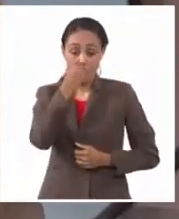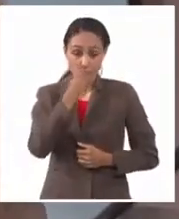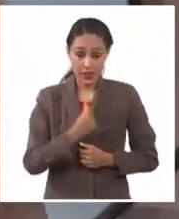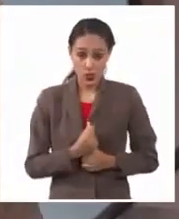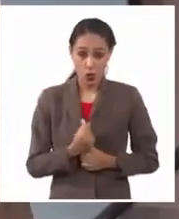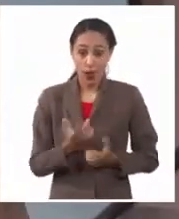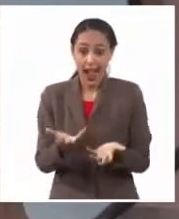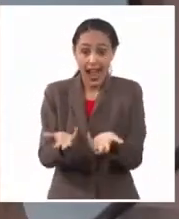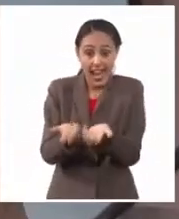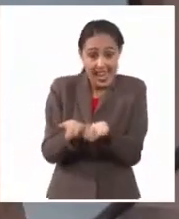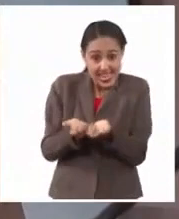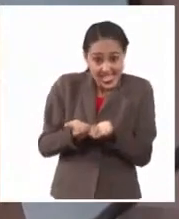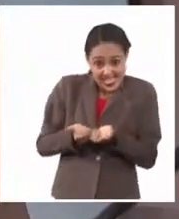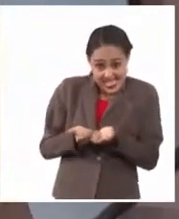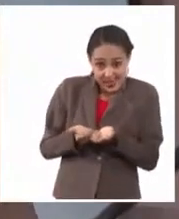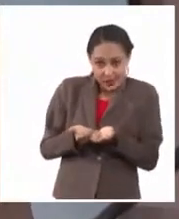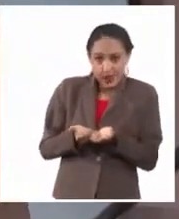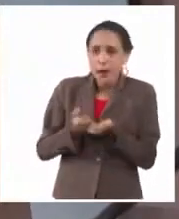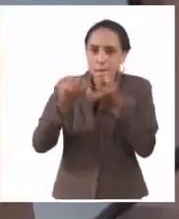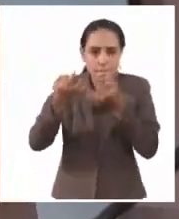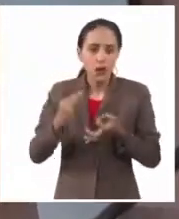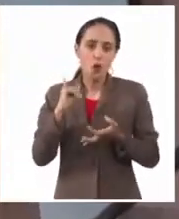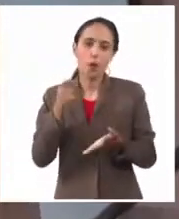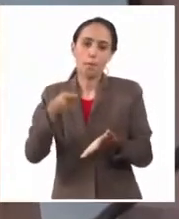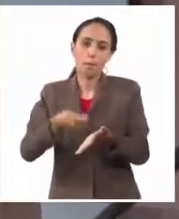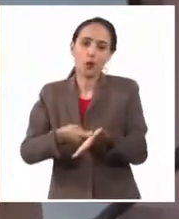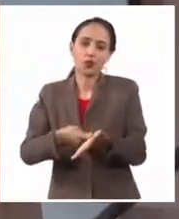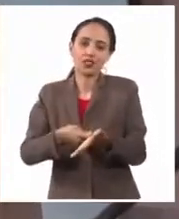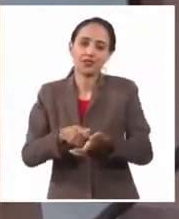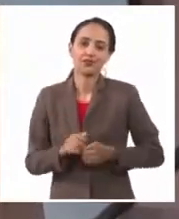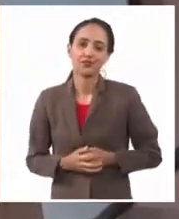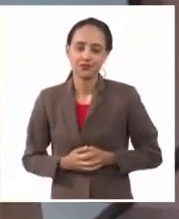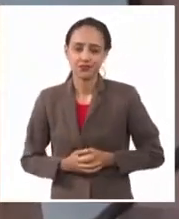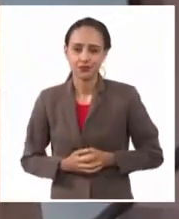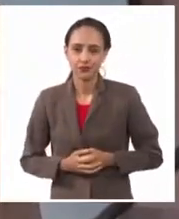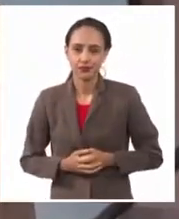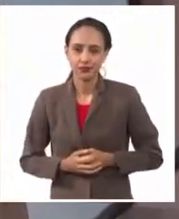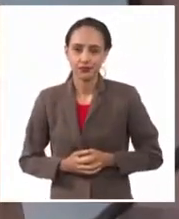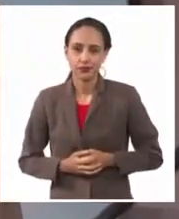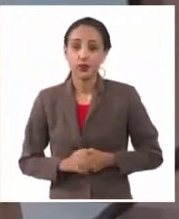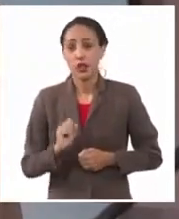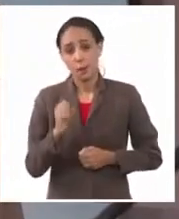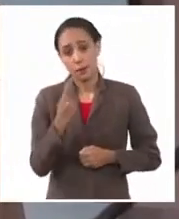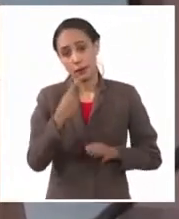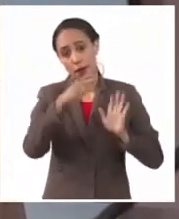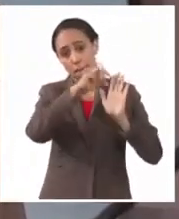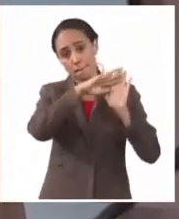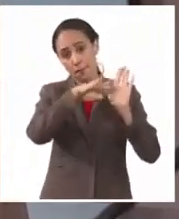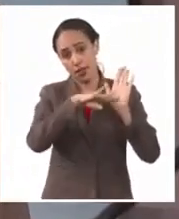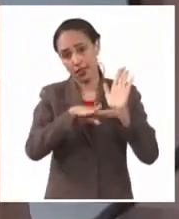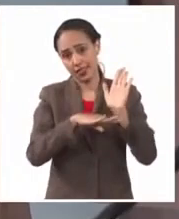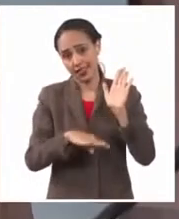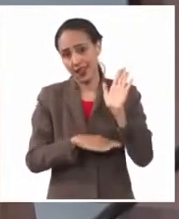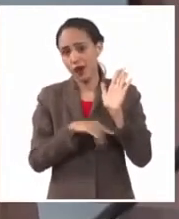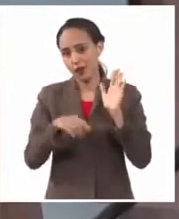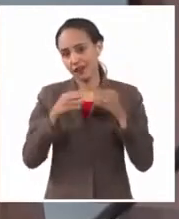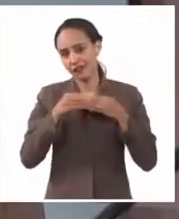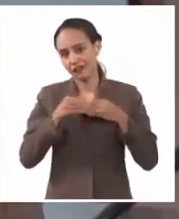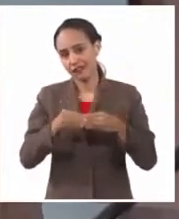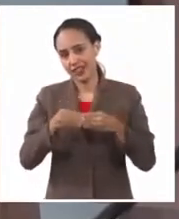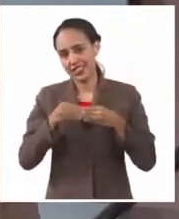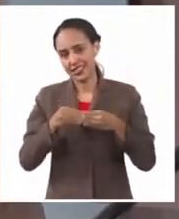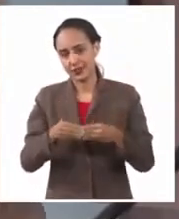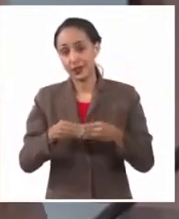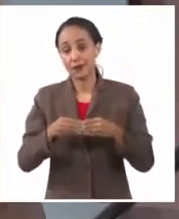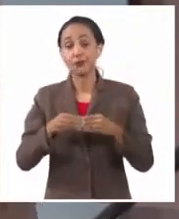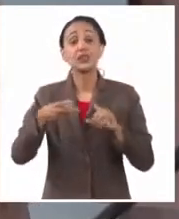pues estamos hablando del mismo importe. Esa es una de las primeras, vamos a decir, medidas que se flexibiliza. La segunda